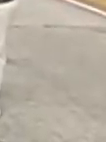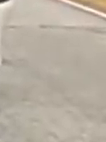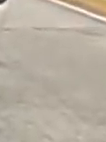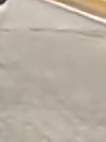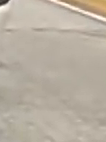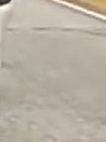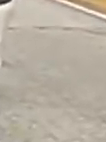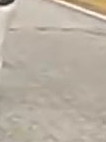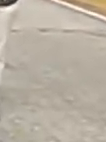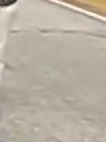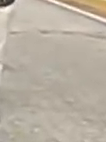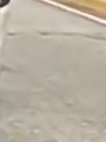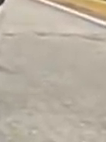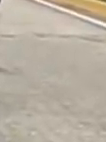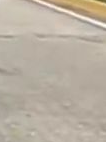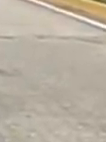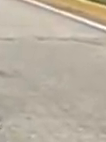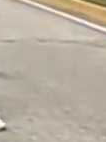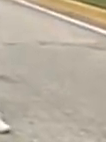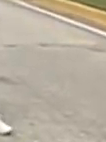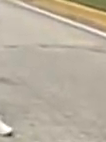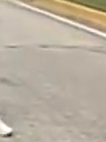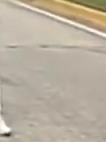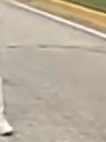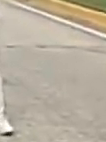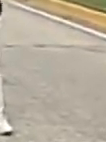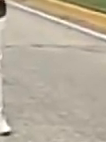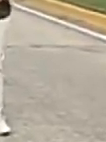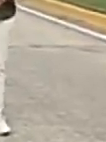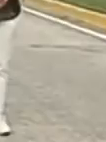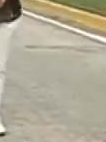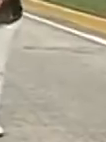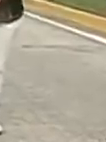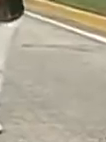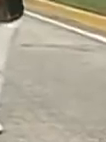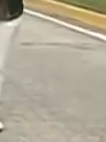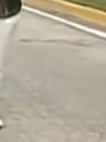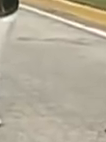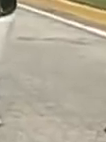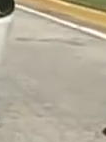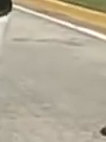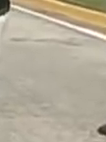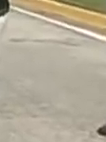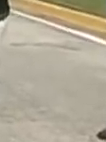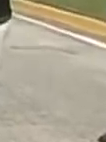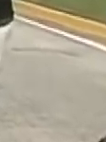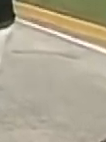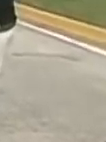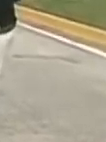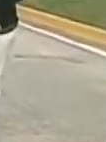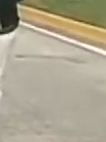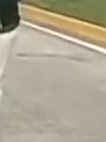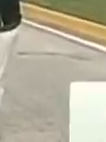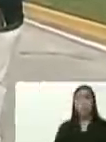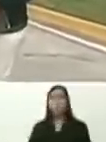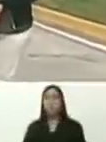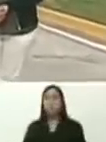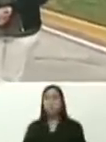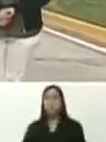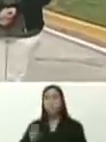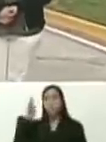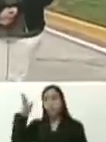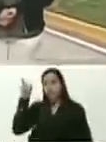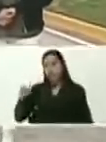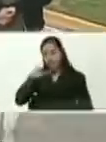Petare, increíble, en la redoma de Petare, que cuando la época de Carlos Ocariz era una montaña de basura,